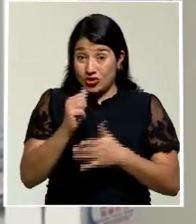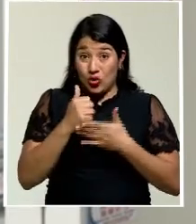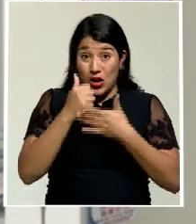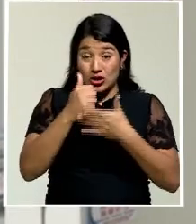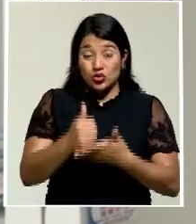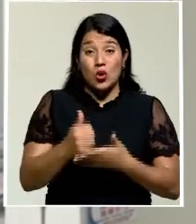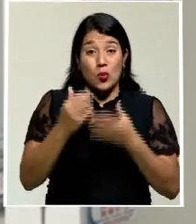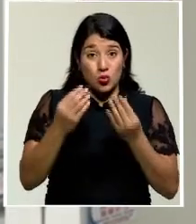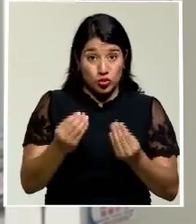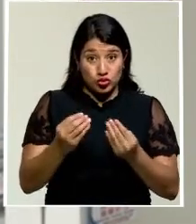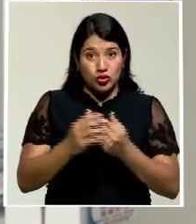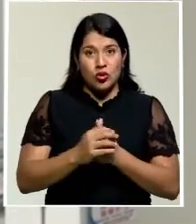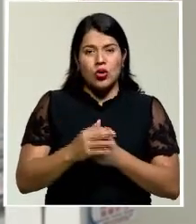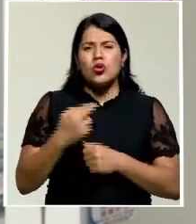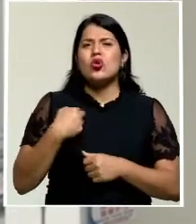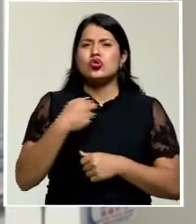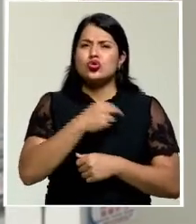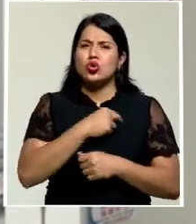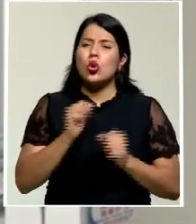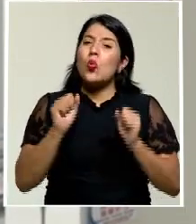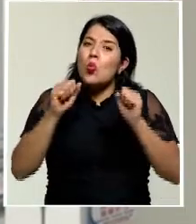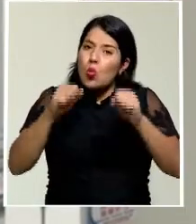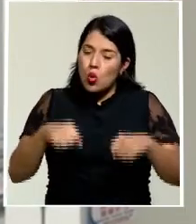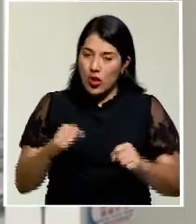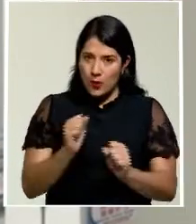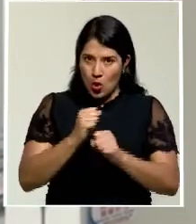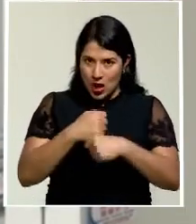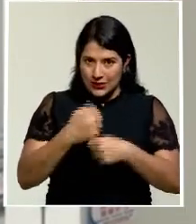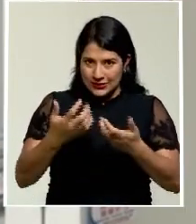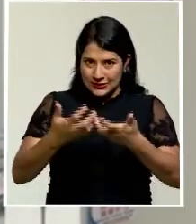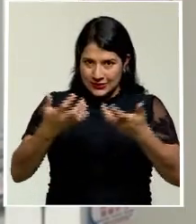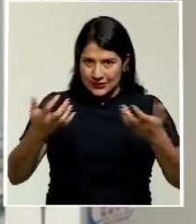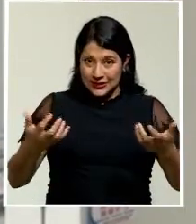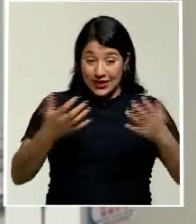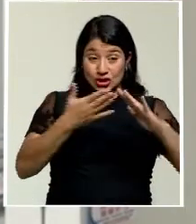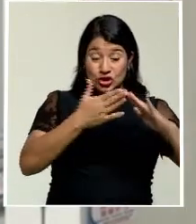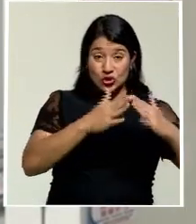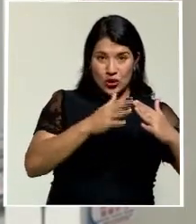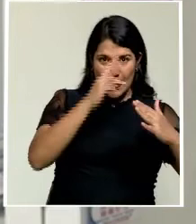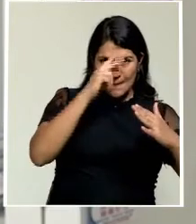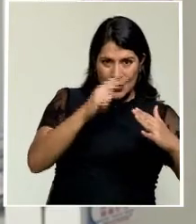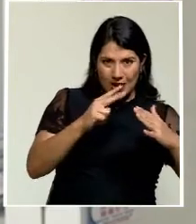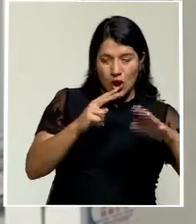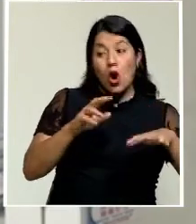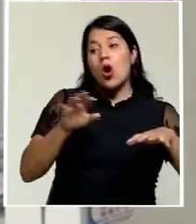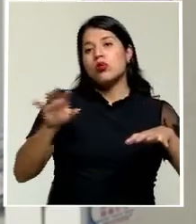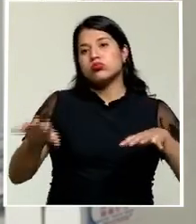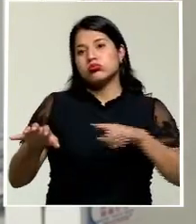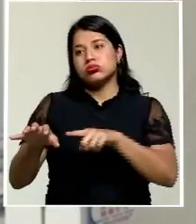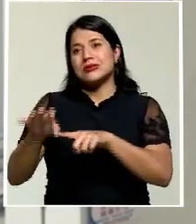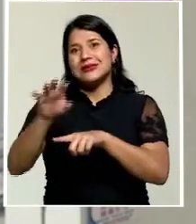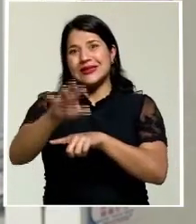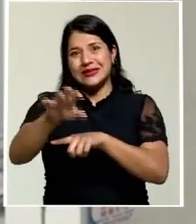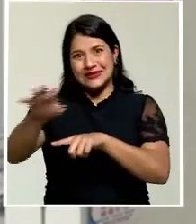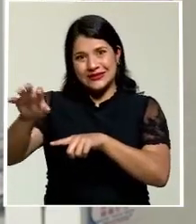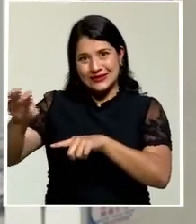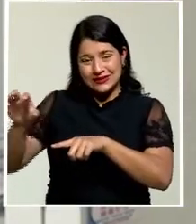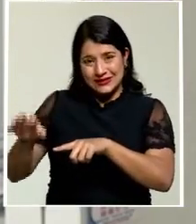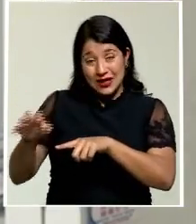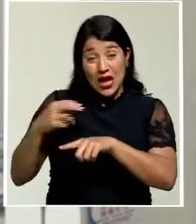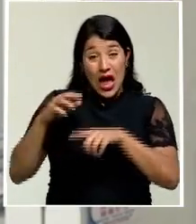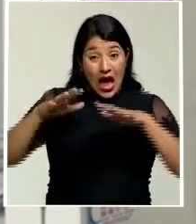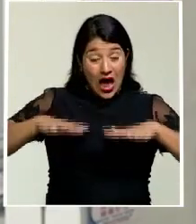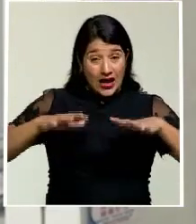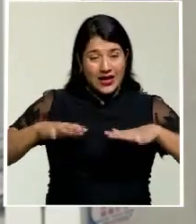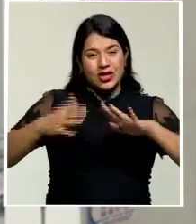Incluso podemos hacer como esta distinción entre Ciudad de México y los estados, pero a pesar de que estamos en Ciudad de México y que